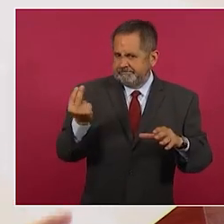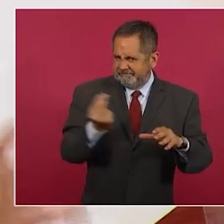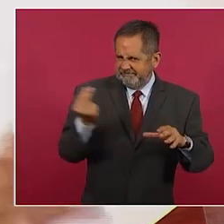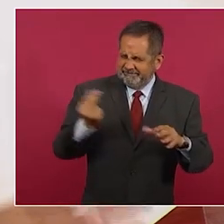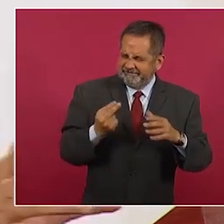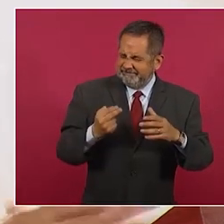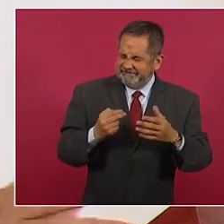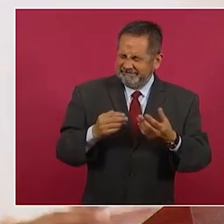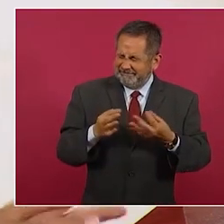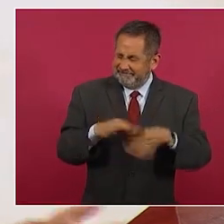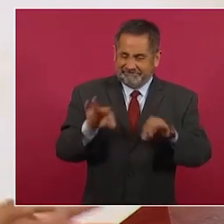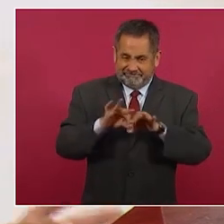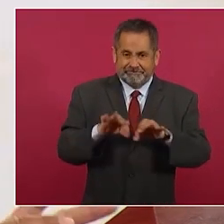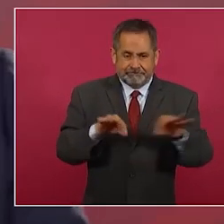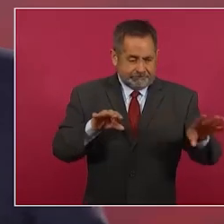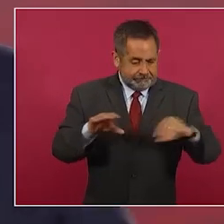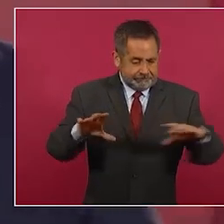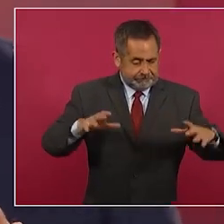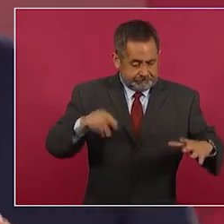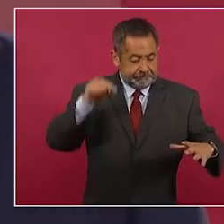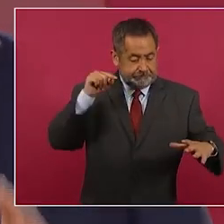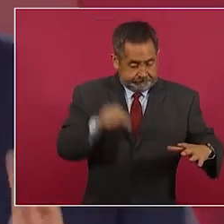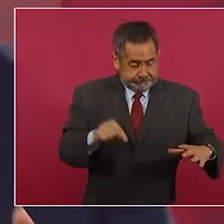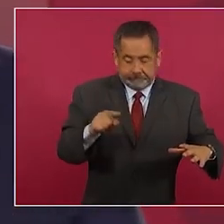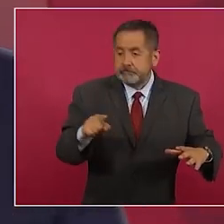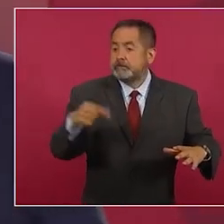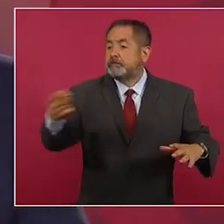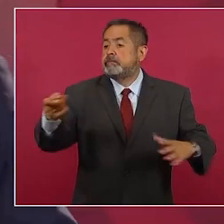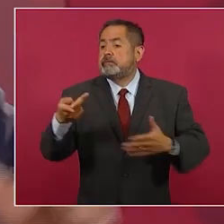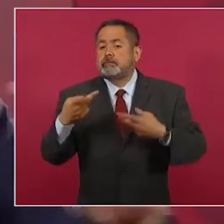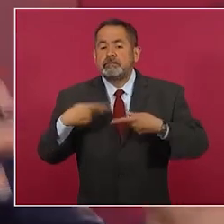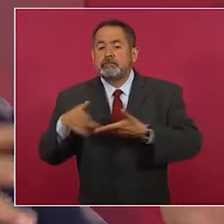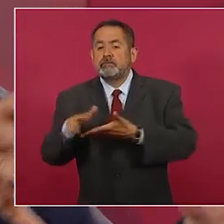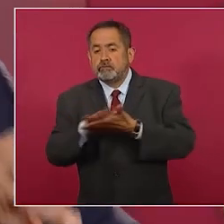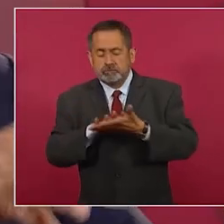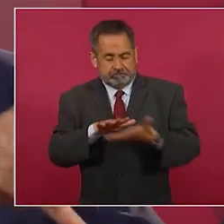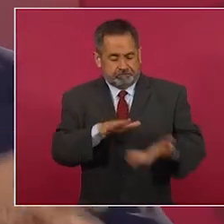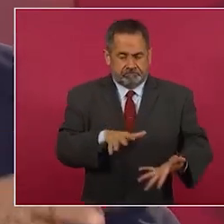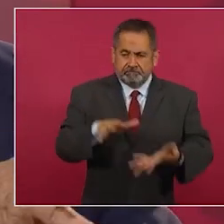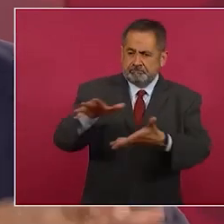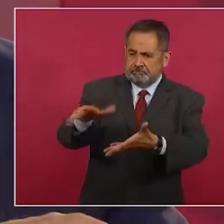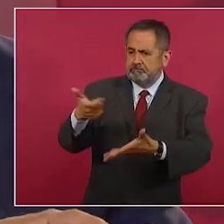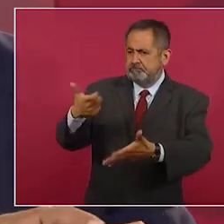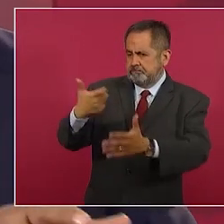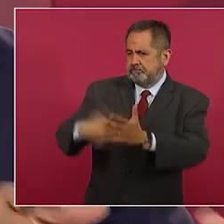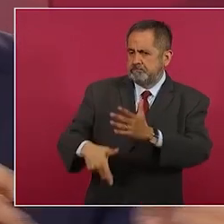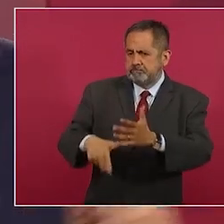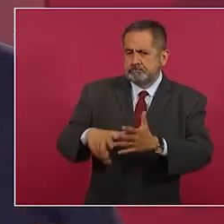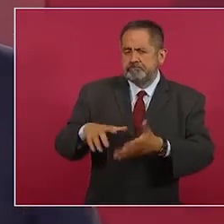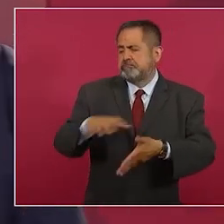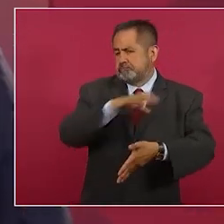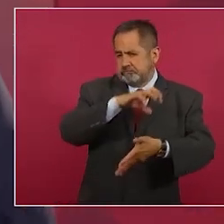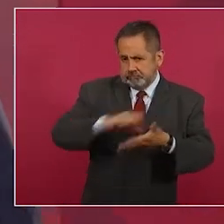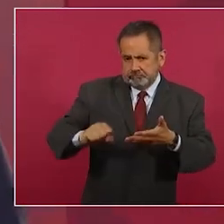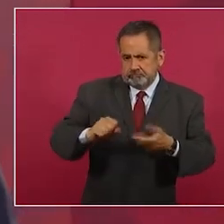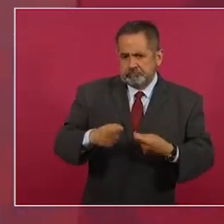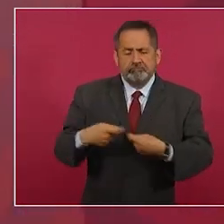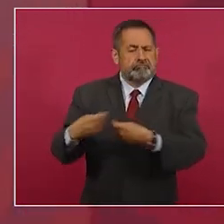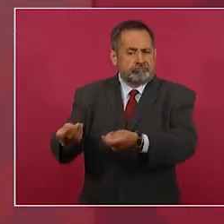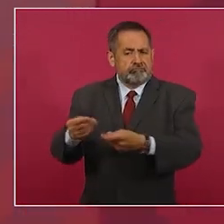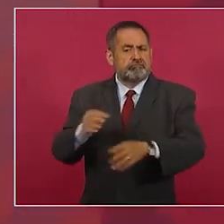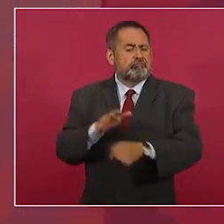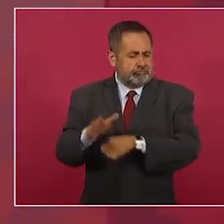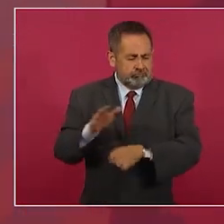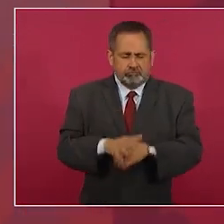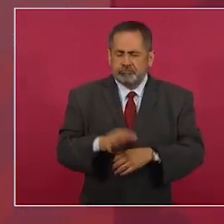más humilde no padezca y que tenga este garantizado lo